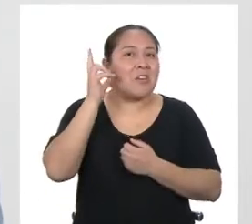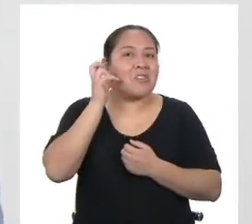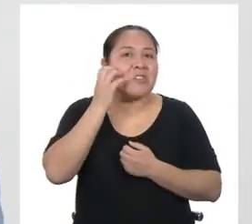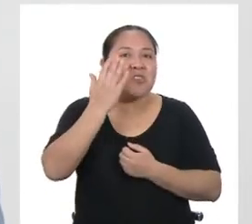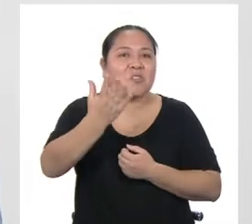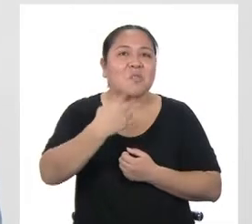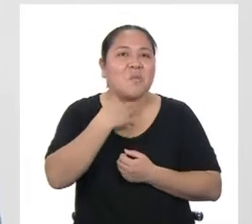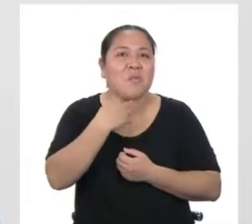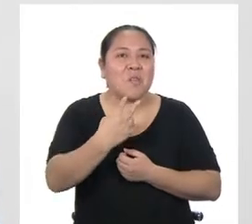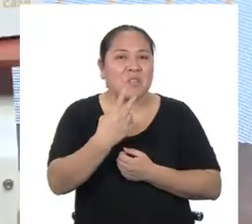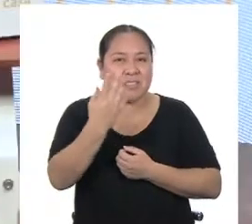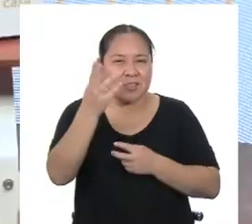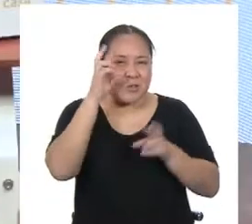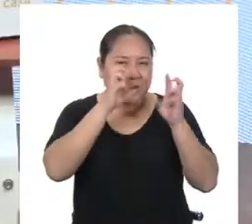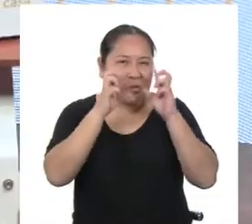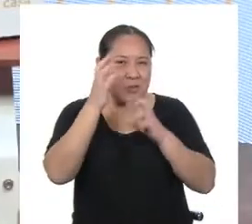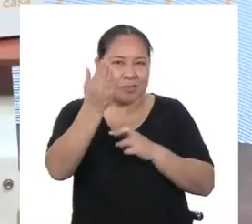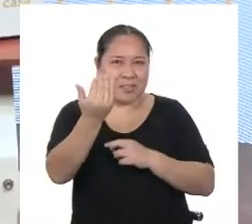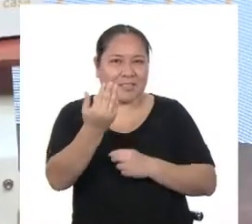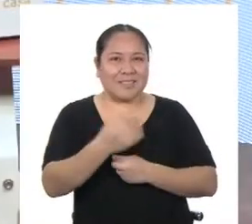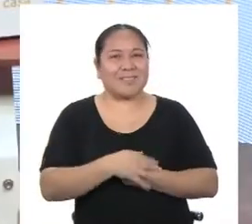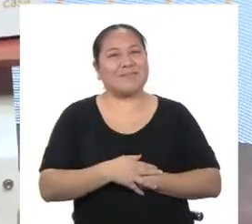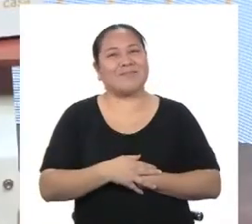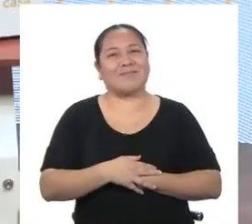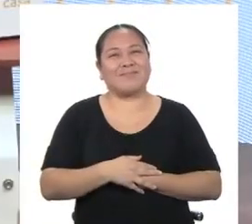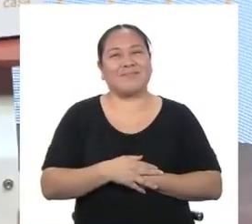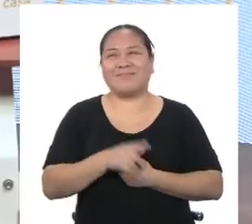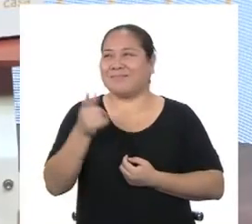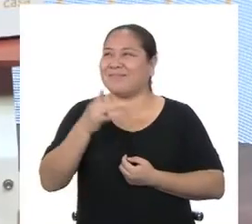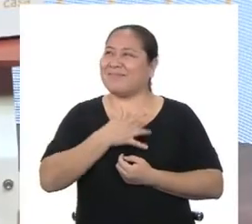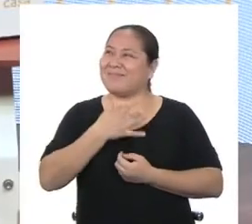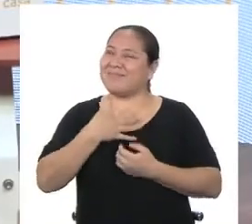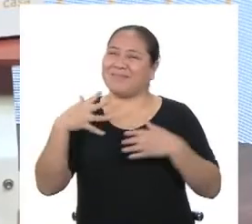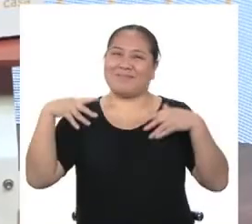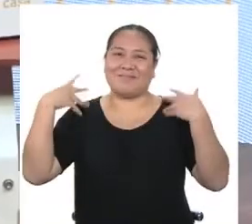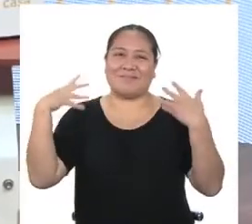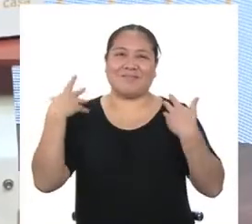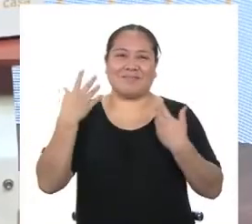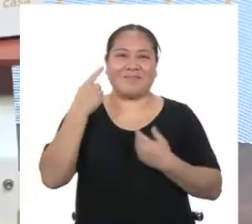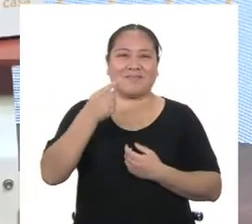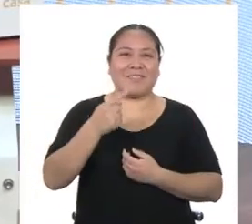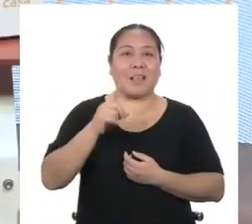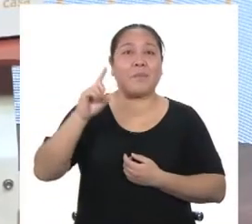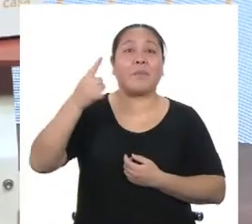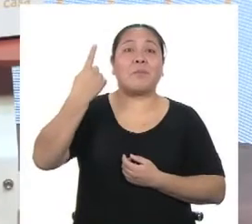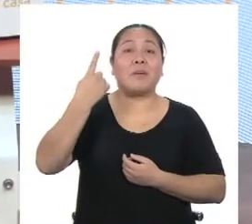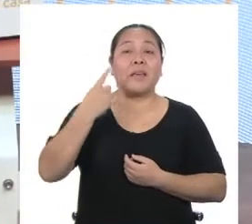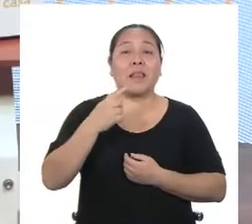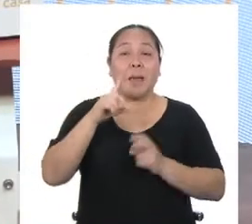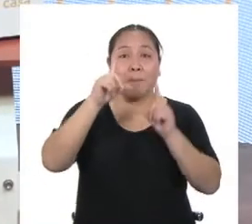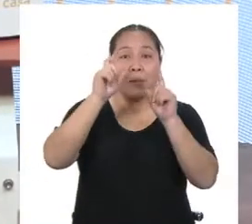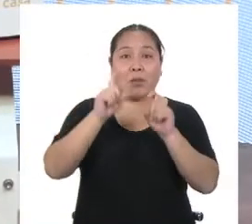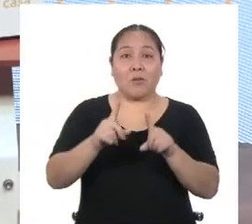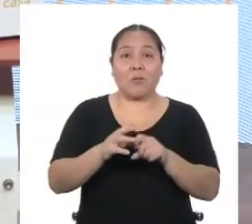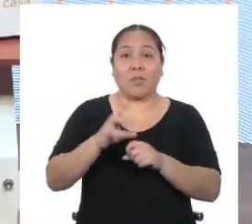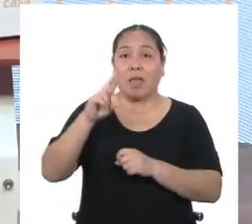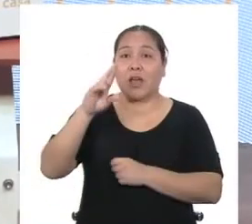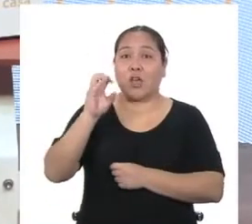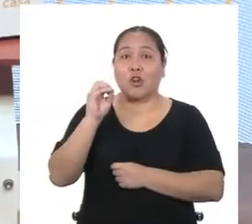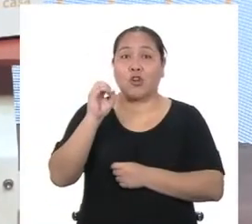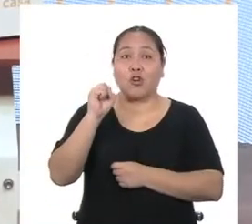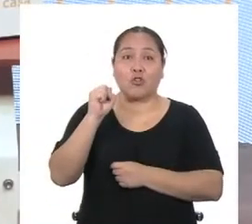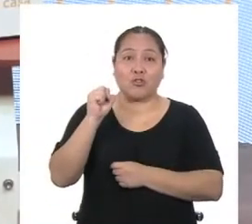y sus inquietudes. Vamos a hacerla feliz entonces. Pasemos con la primera pregunta que la va a hacer Rosa.